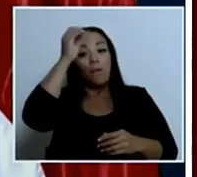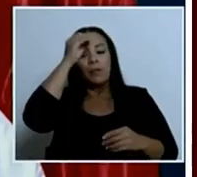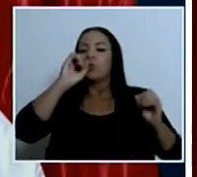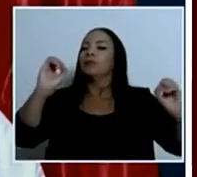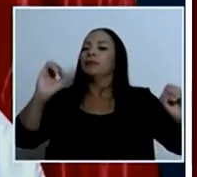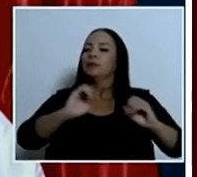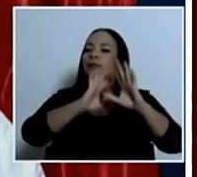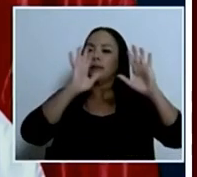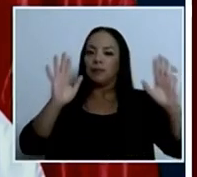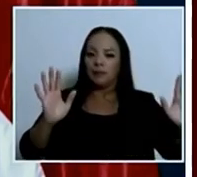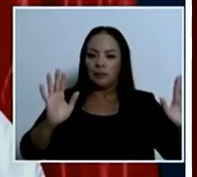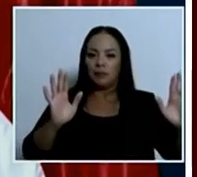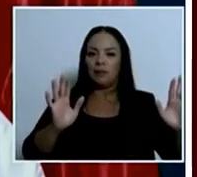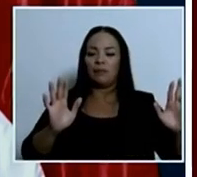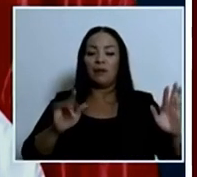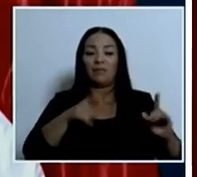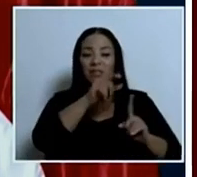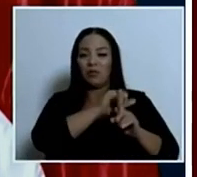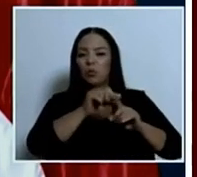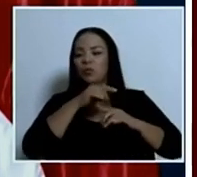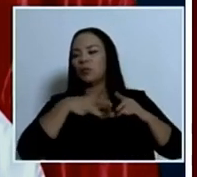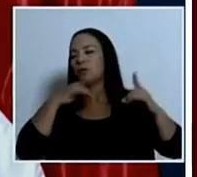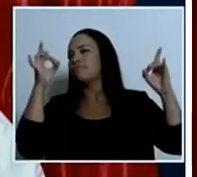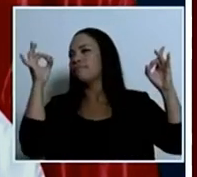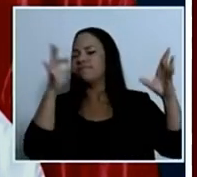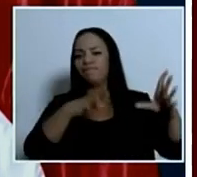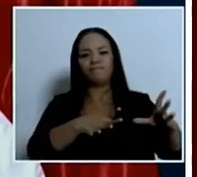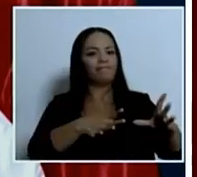una proposición de repudio, indignación